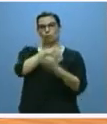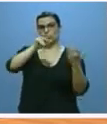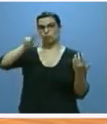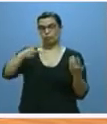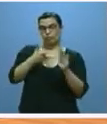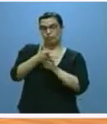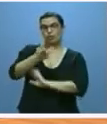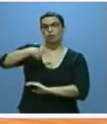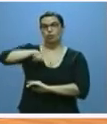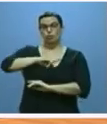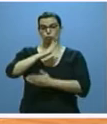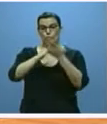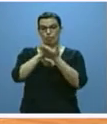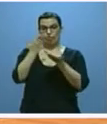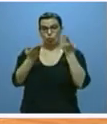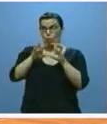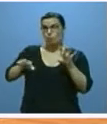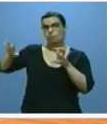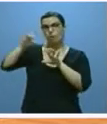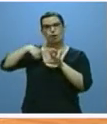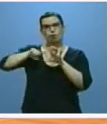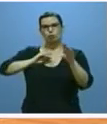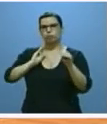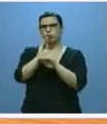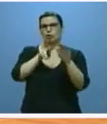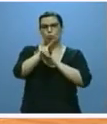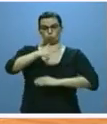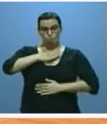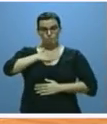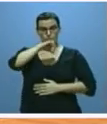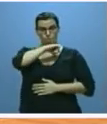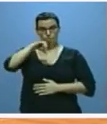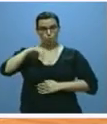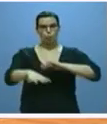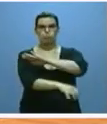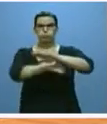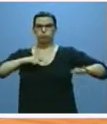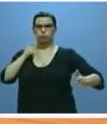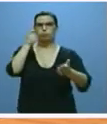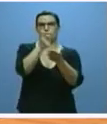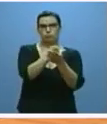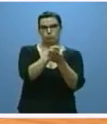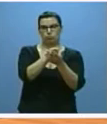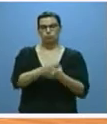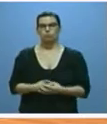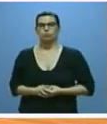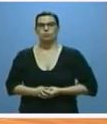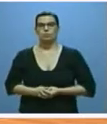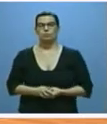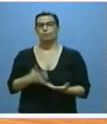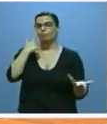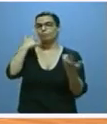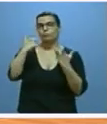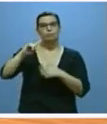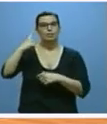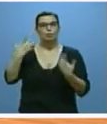siendo una de las pocas comunidades que destina recursos autónomos propios a sus políticas activas. Sus aspectos más destacables